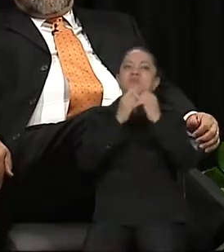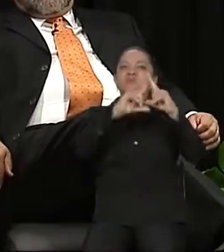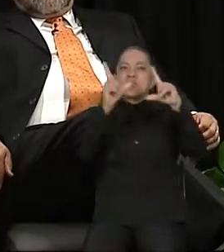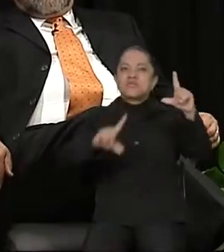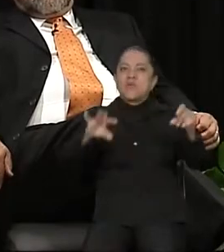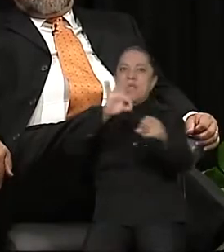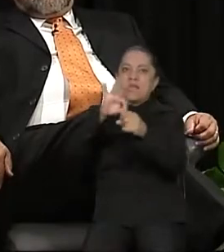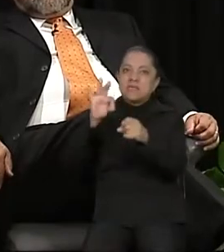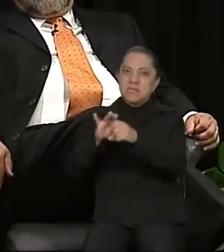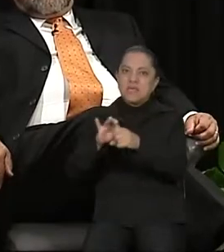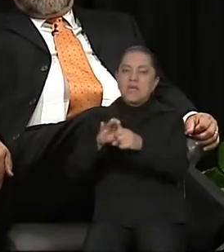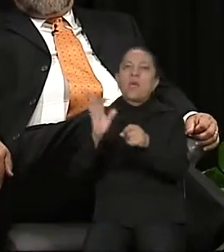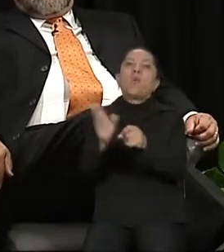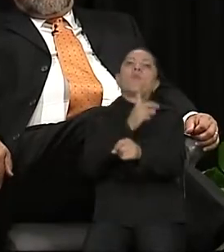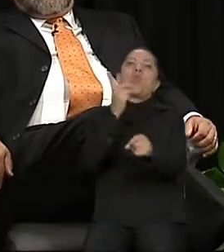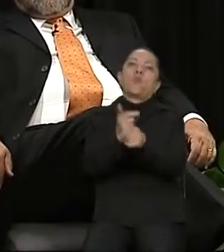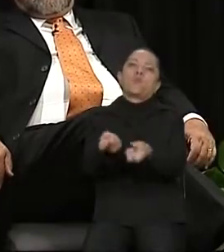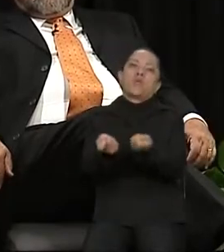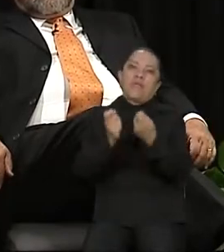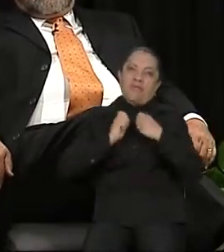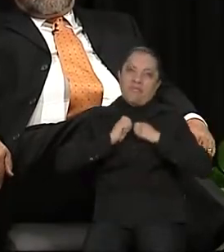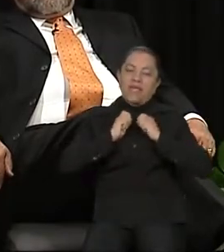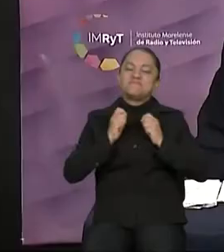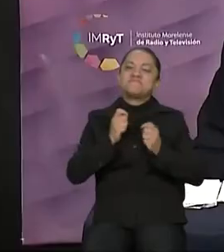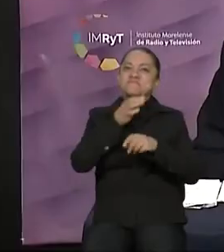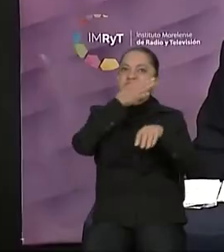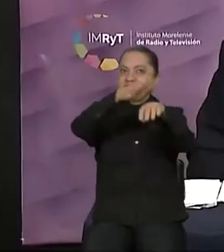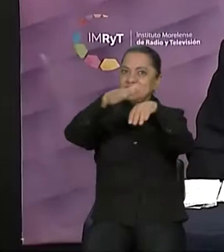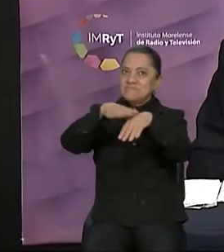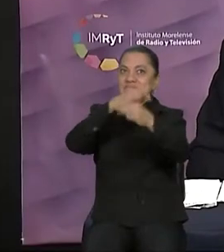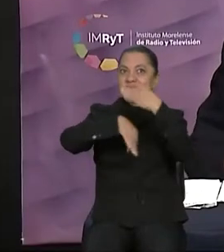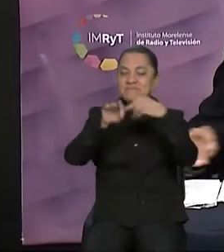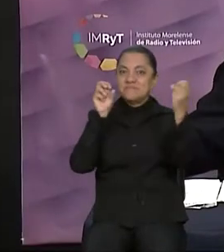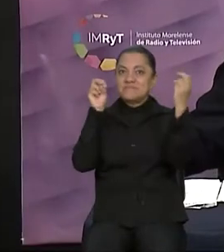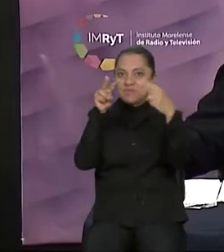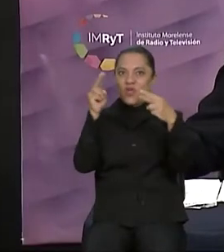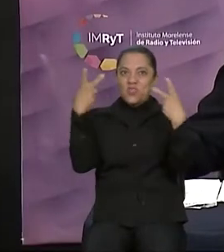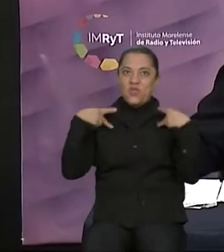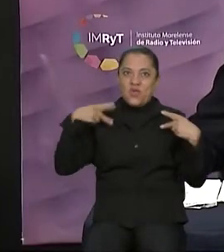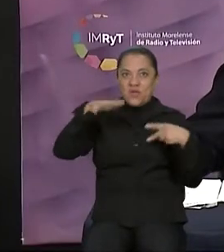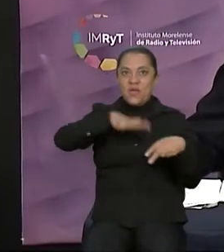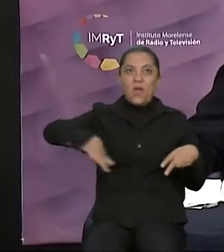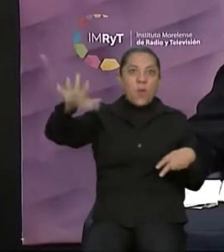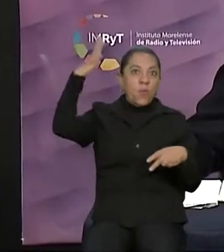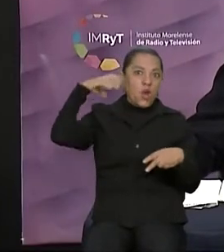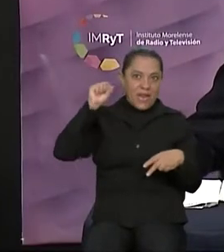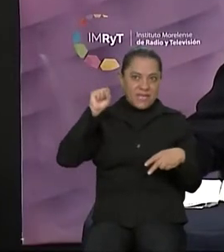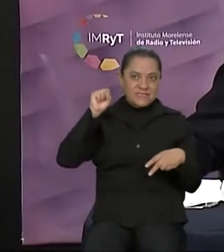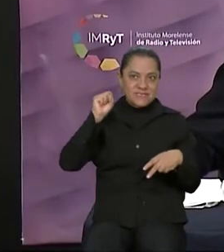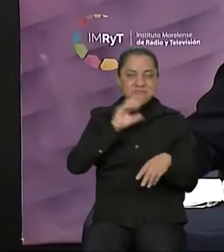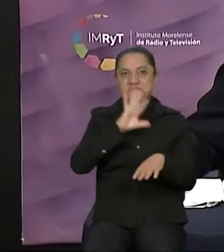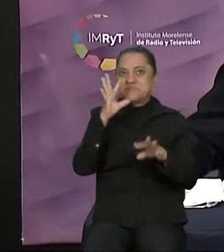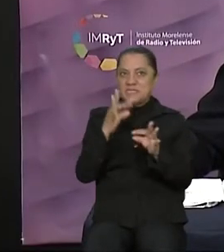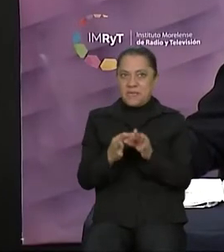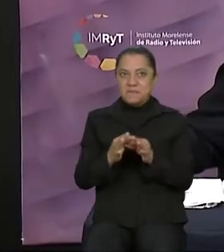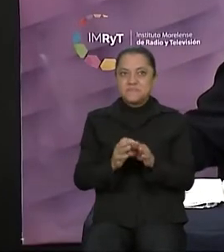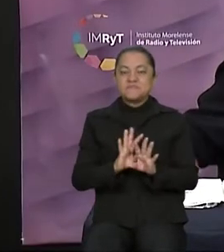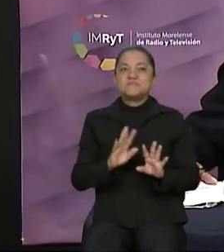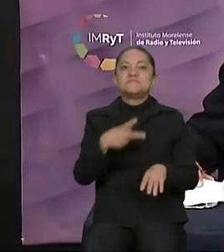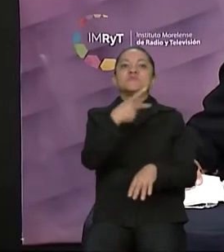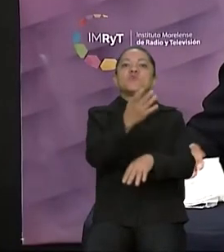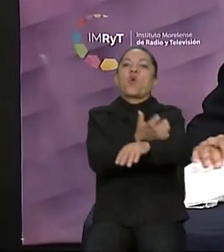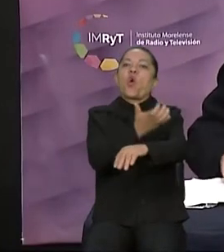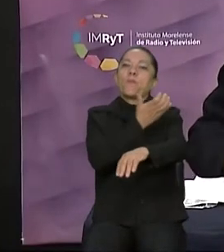la oportunidad que nos da de llegar a los morelenses. Gracias, candidata. Se acabó su tiempo. El compañero de fórmula de la candidata